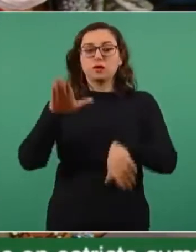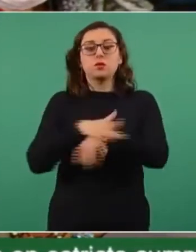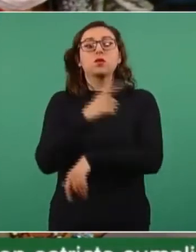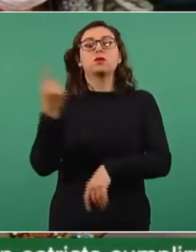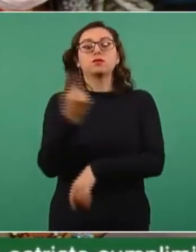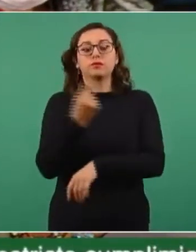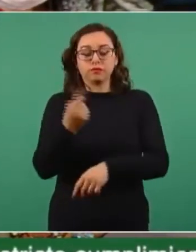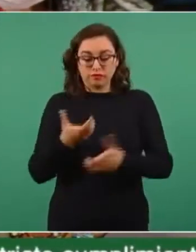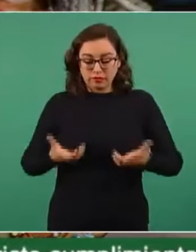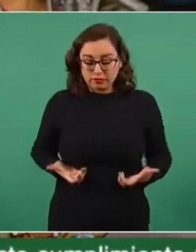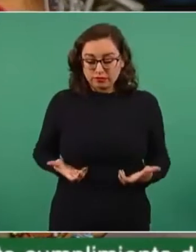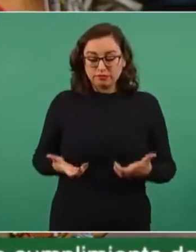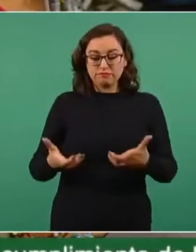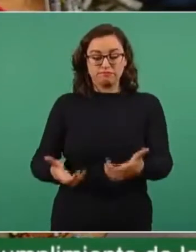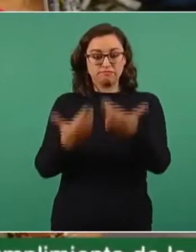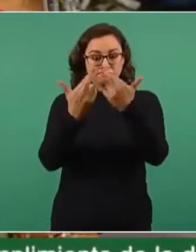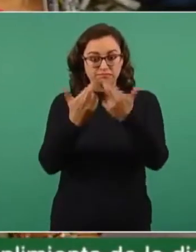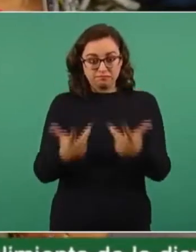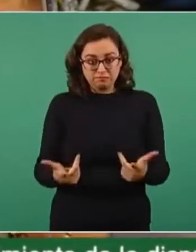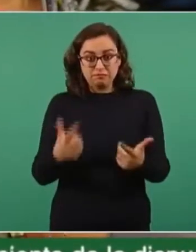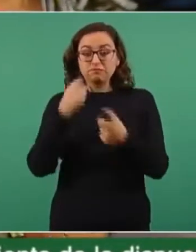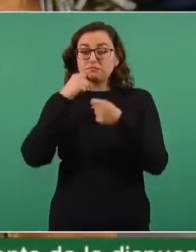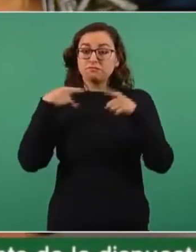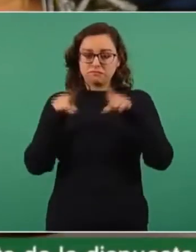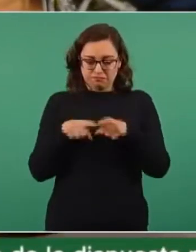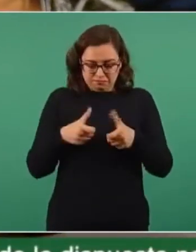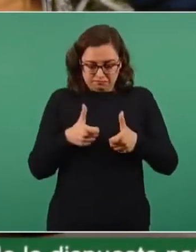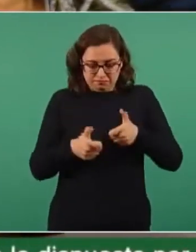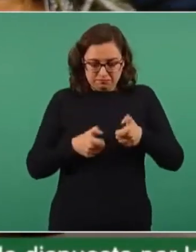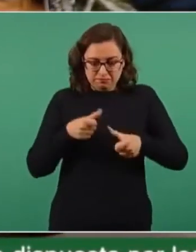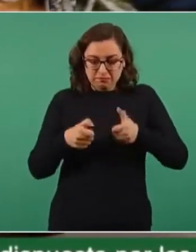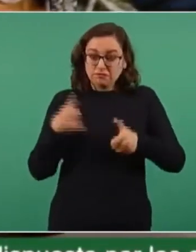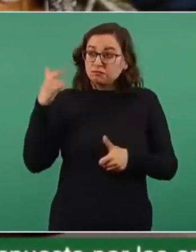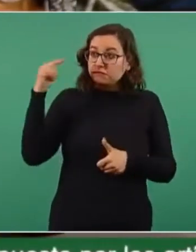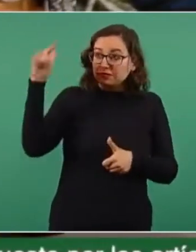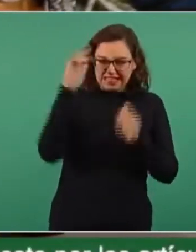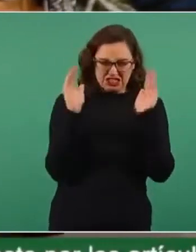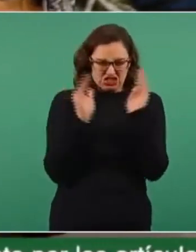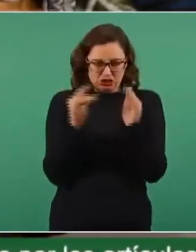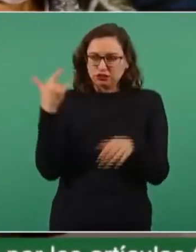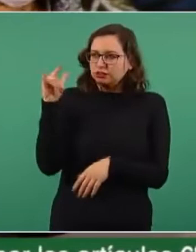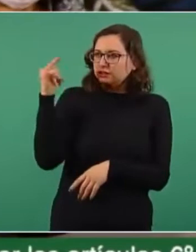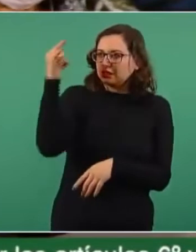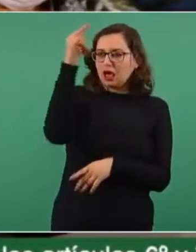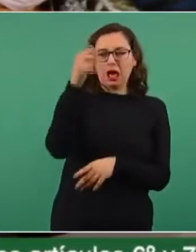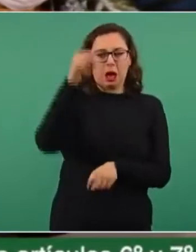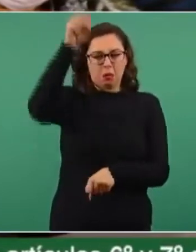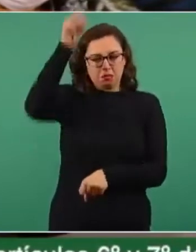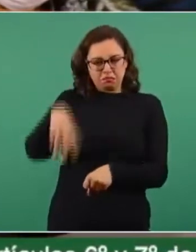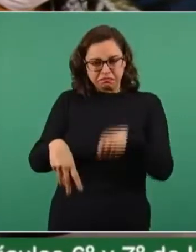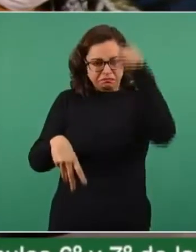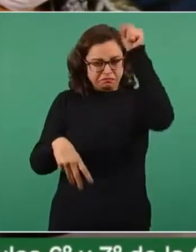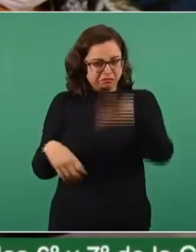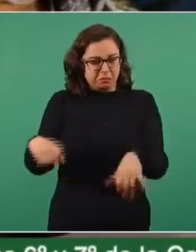con explosivos lanzados desde drones. Señor presidente, ¿cuál es su opinión respecto al activismo de la Iglesia